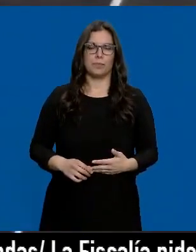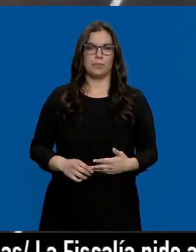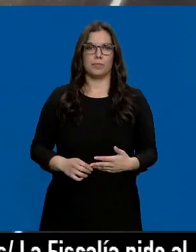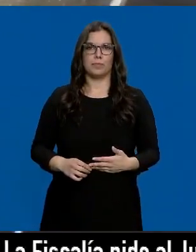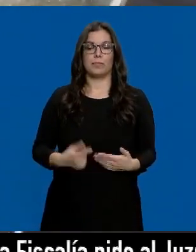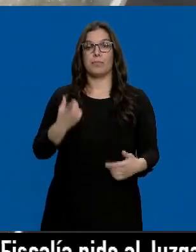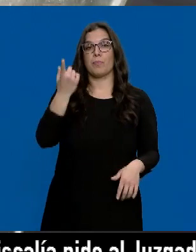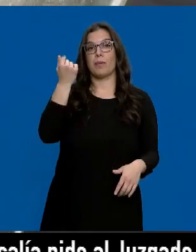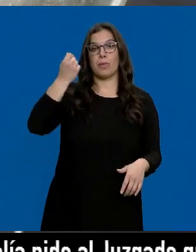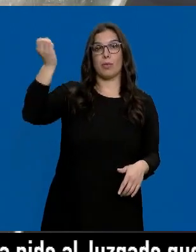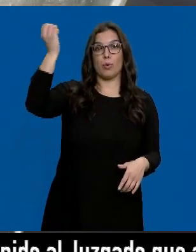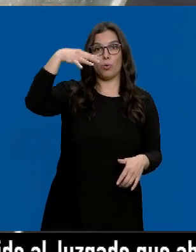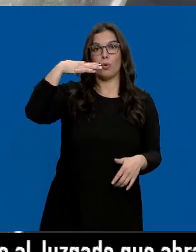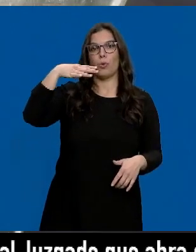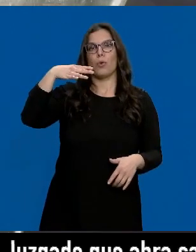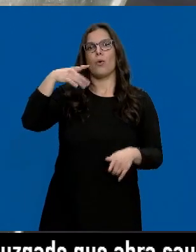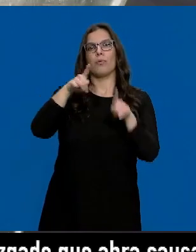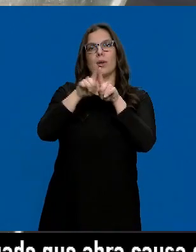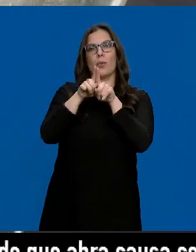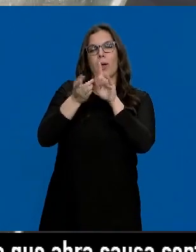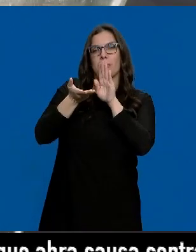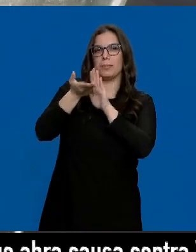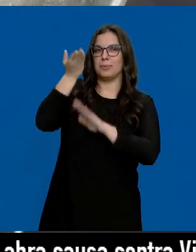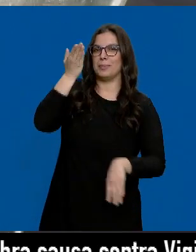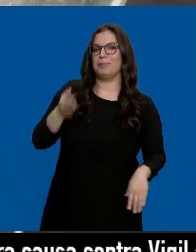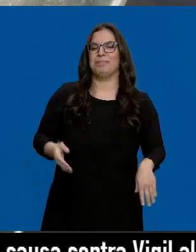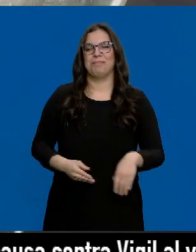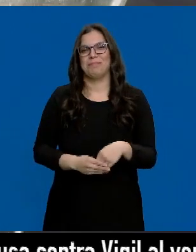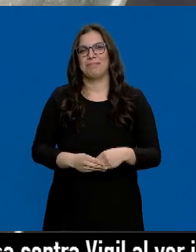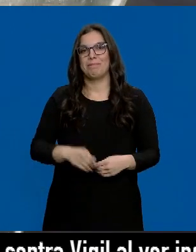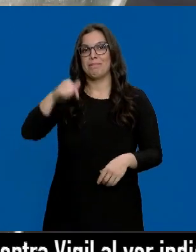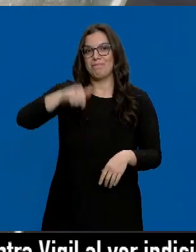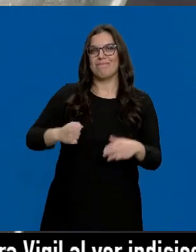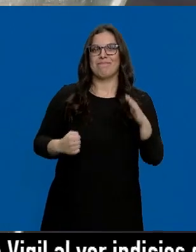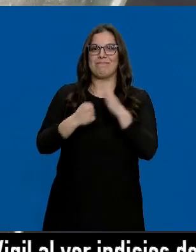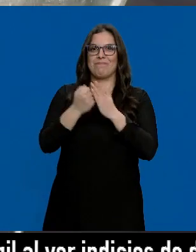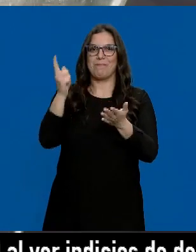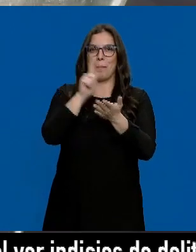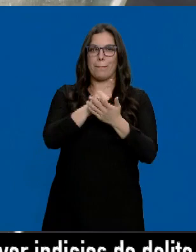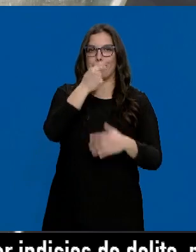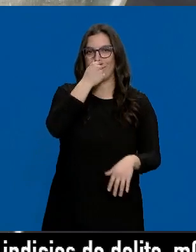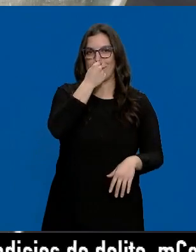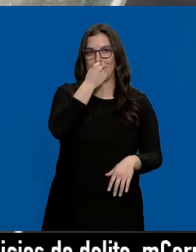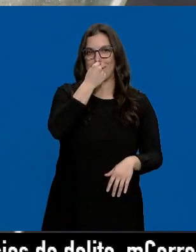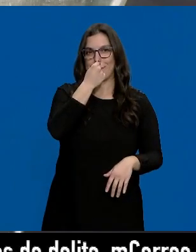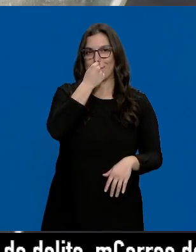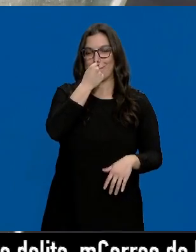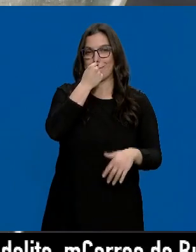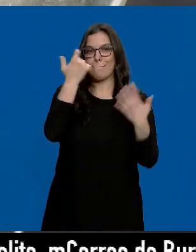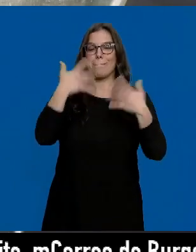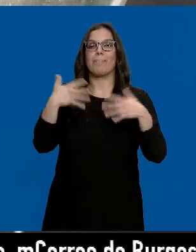El precio de la luz no deja de batir récords. Hoy se alcanzará un nuevo máximo. Este miércoles rebasará los